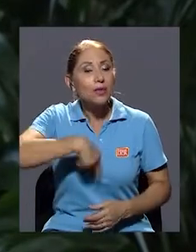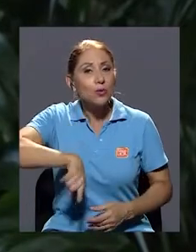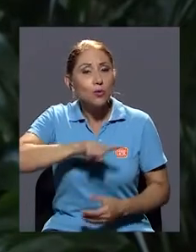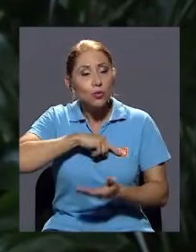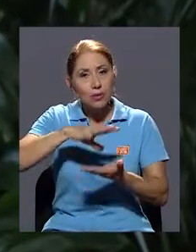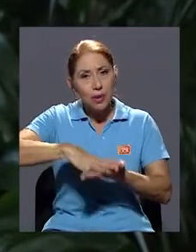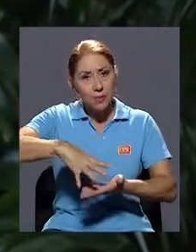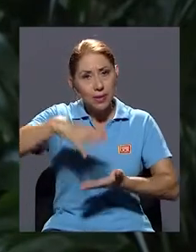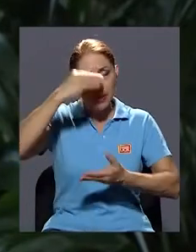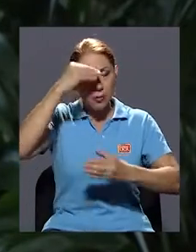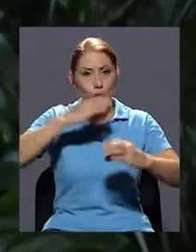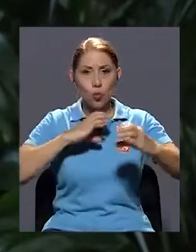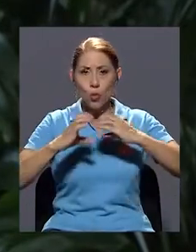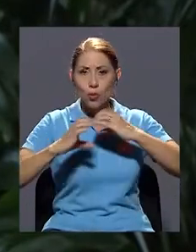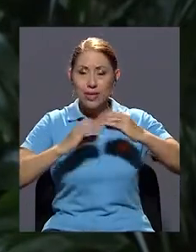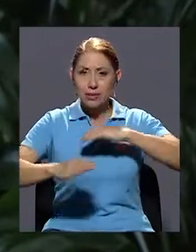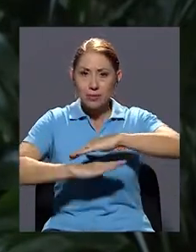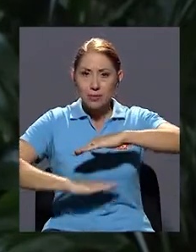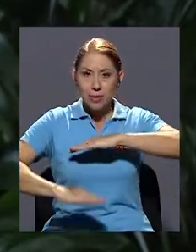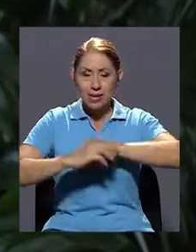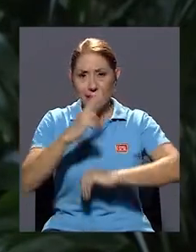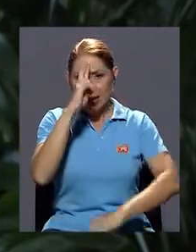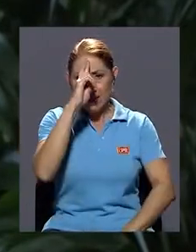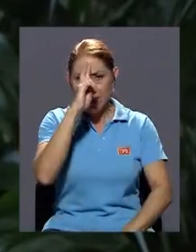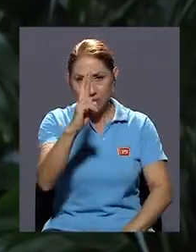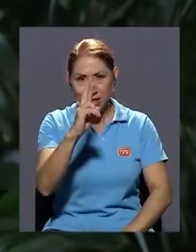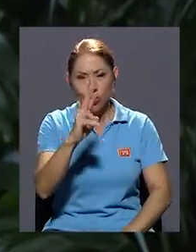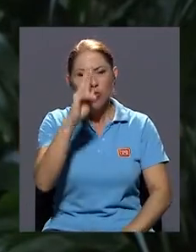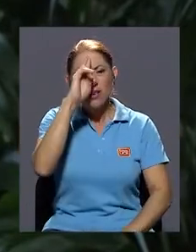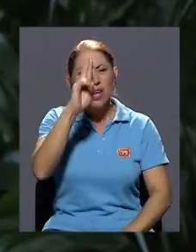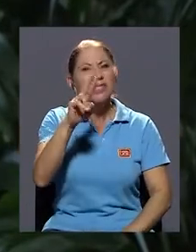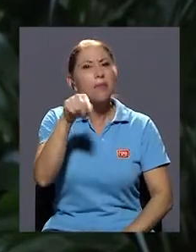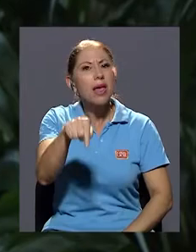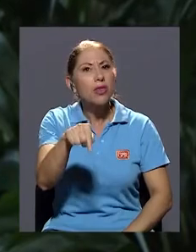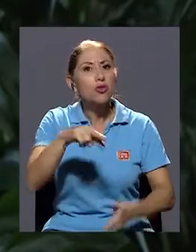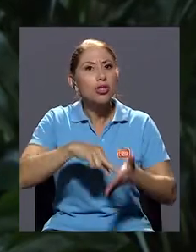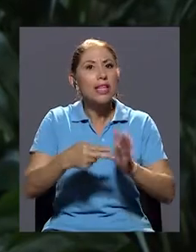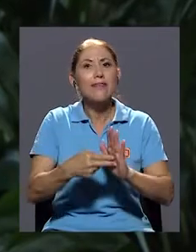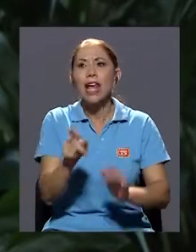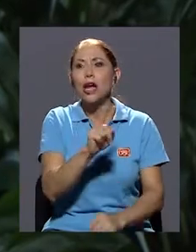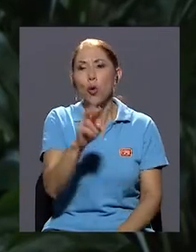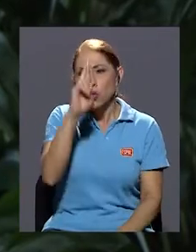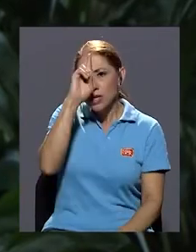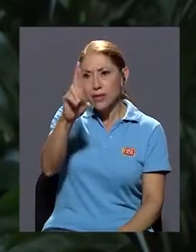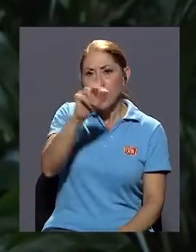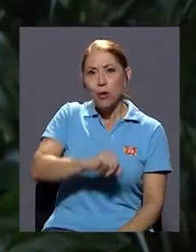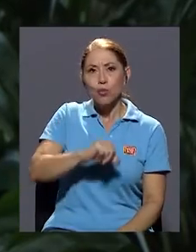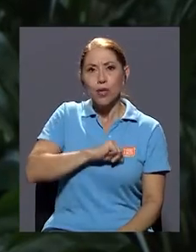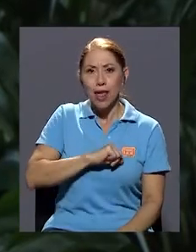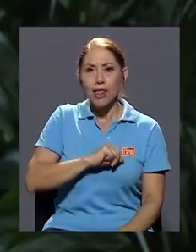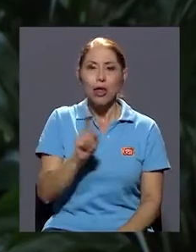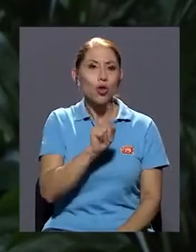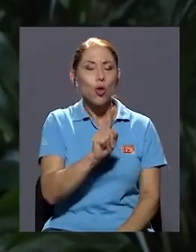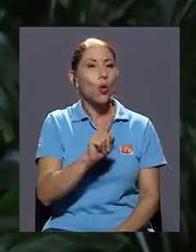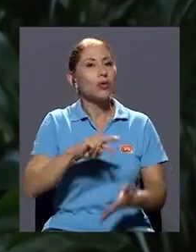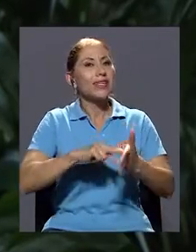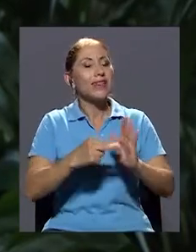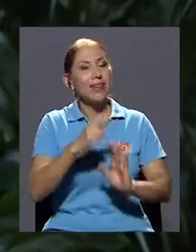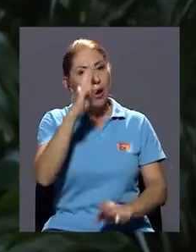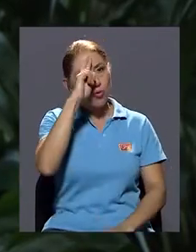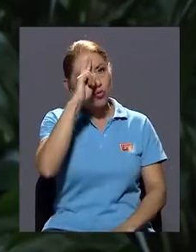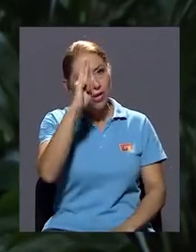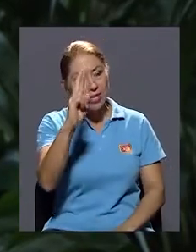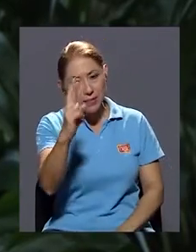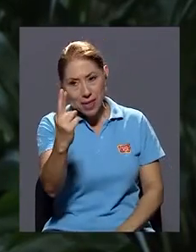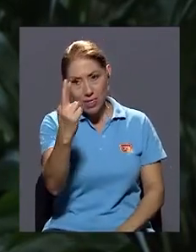aprendemos a tener una comunicación basada en el respeto, pero entendido el respeto, no en términos de respetar la autoridad, sino un respeto que,